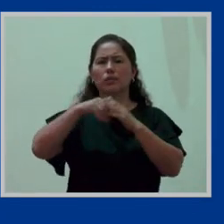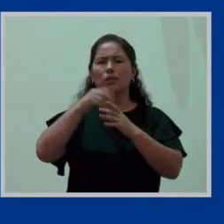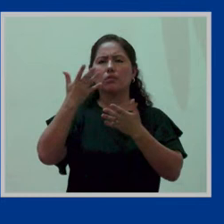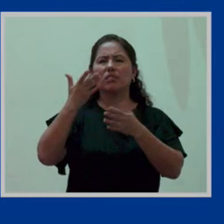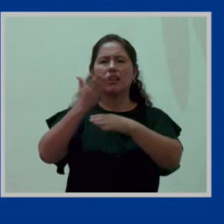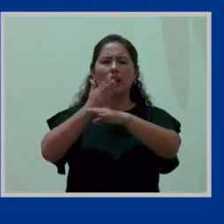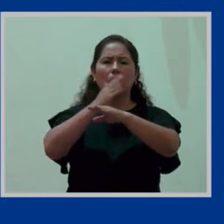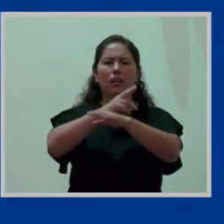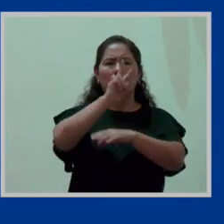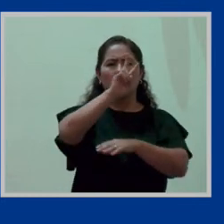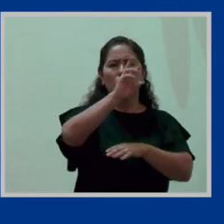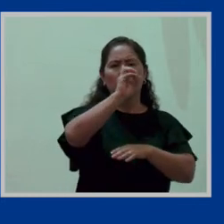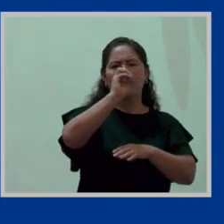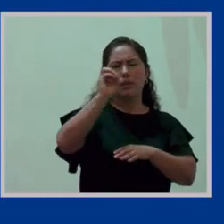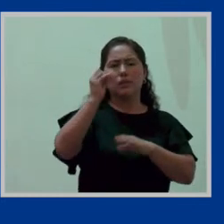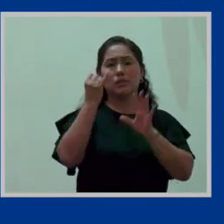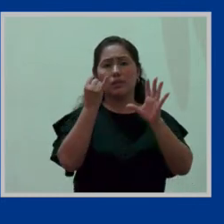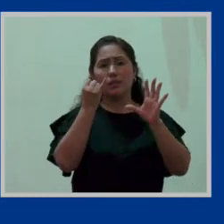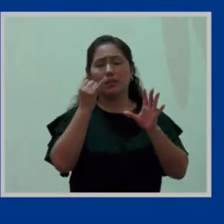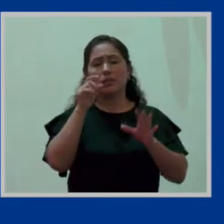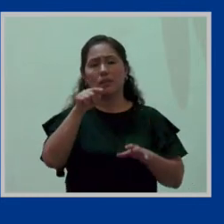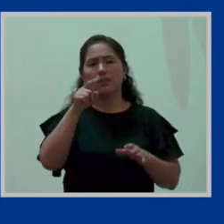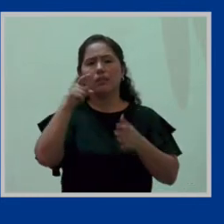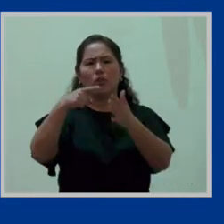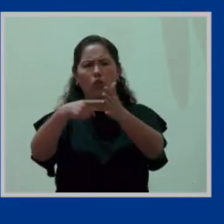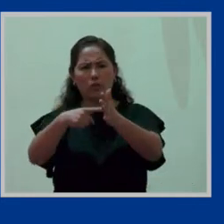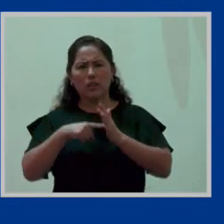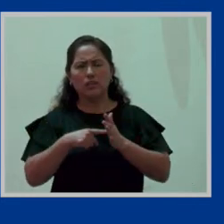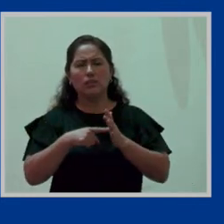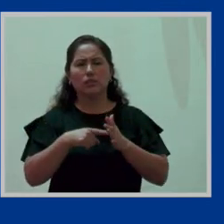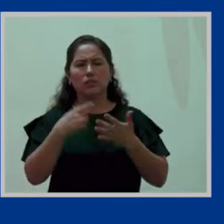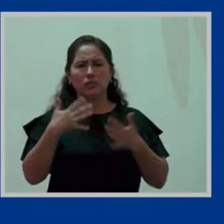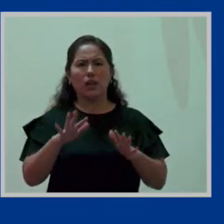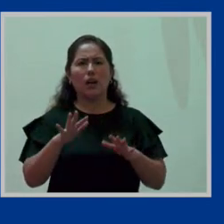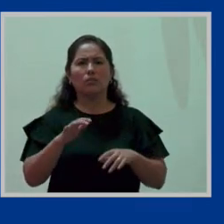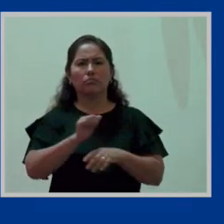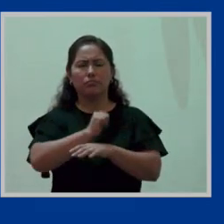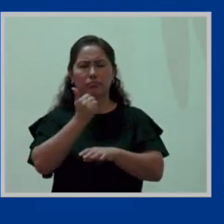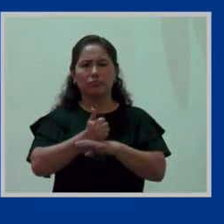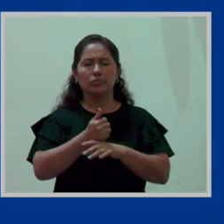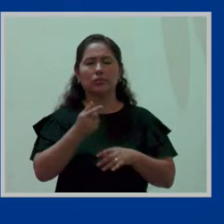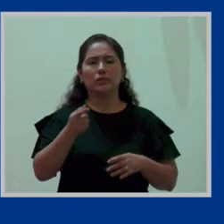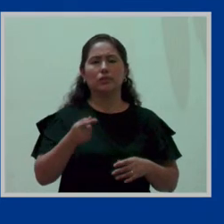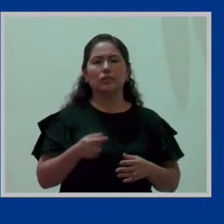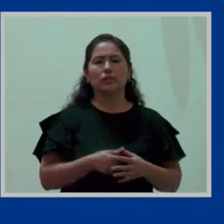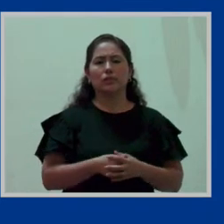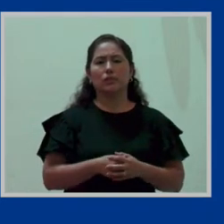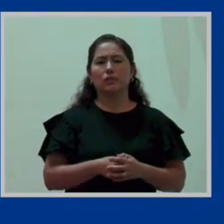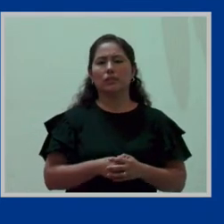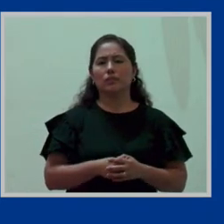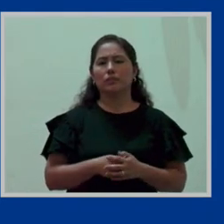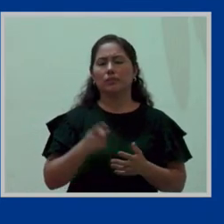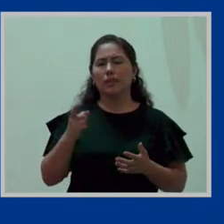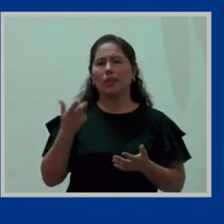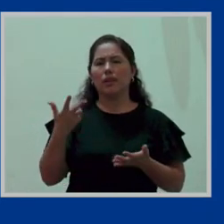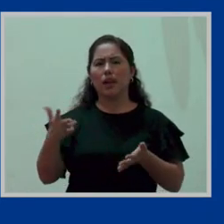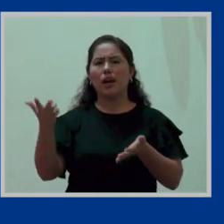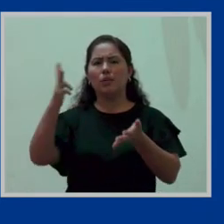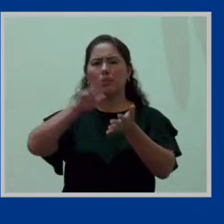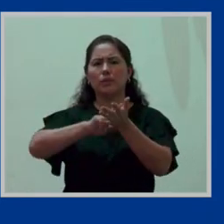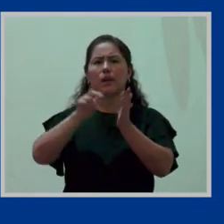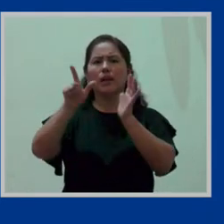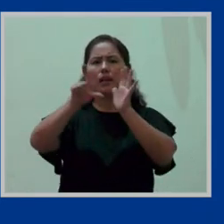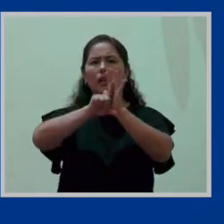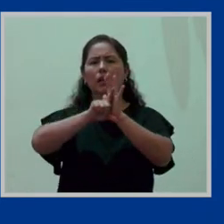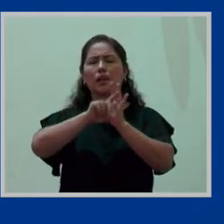2006, en donde esto era una obligación solamente de entidades públicas. Pero luego marcó un hito, la aprobación de la ley 29